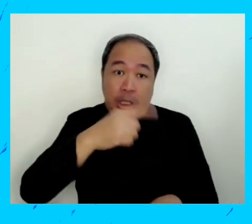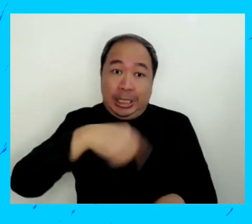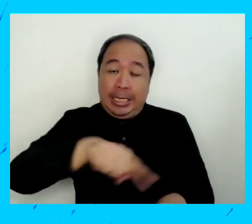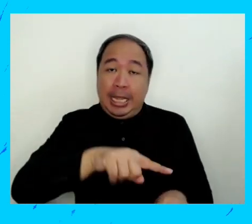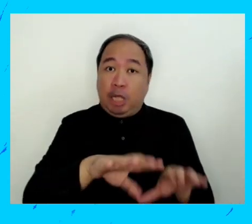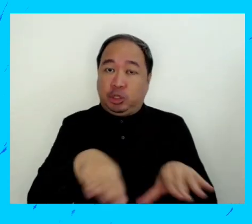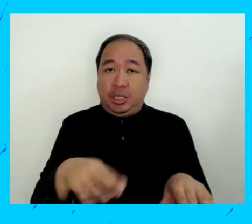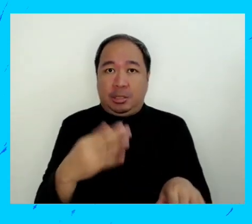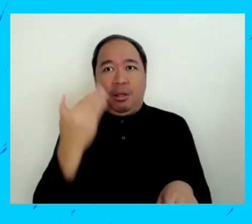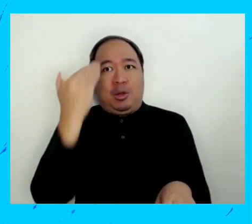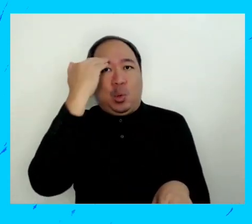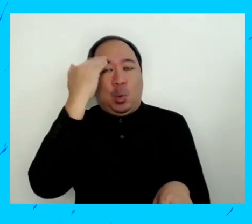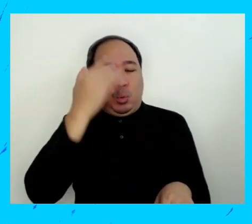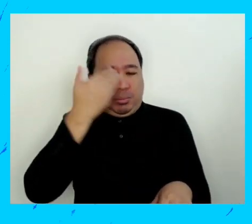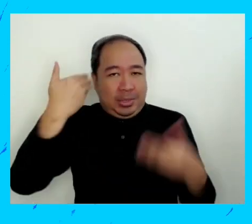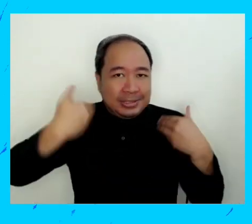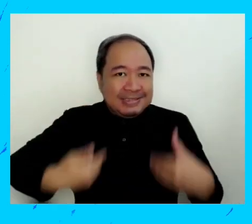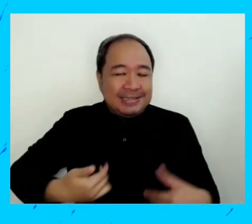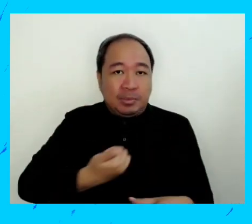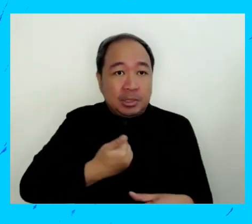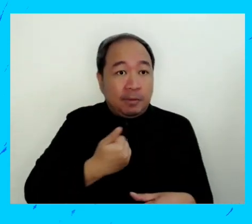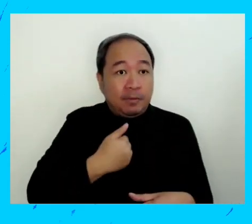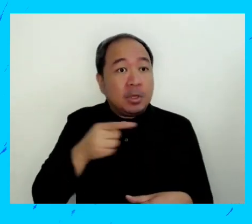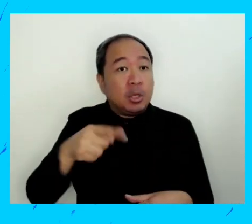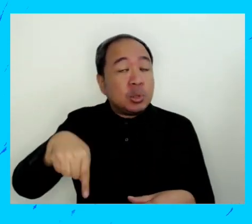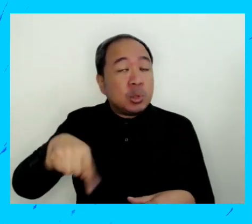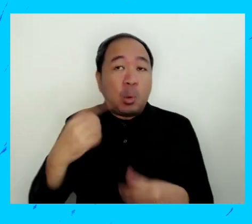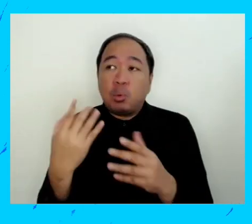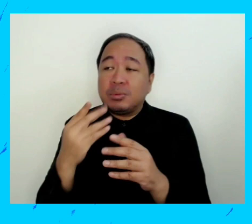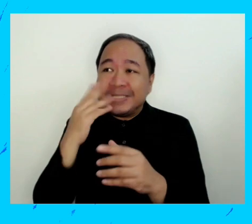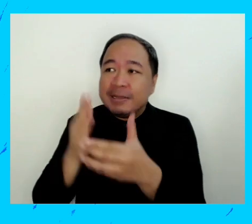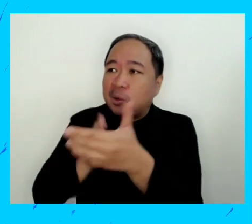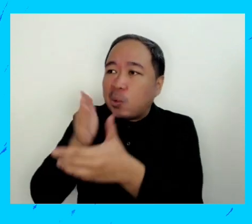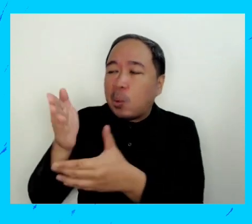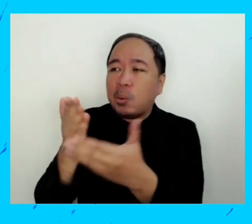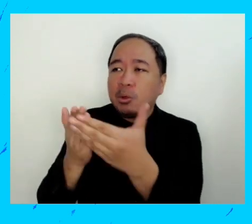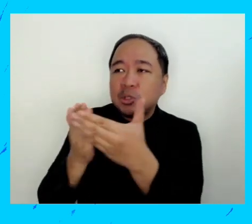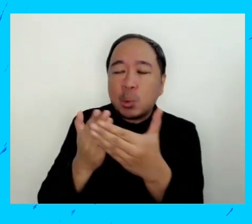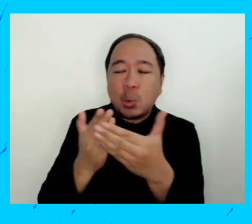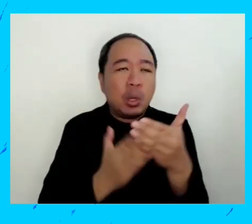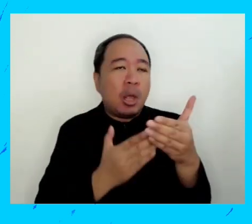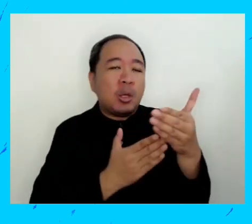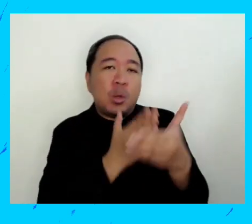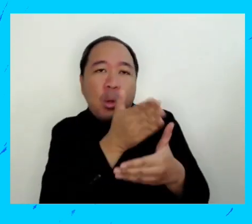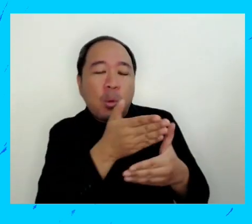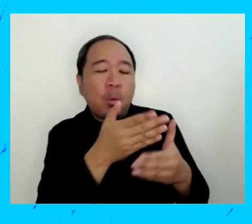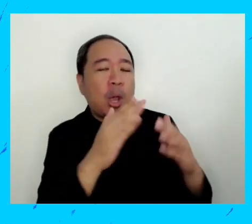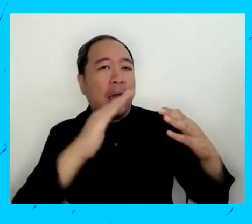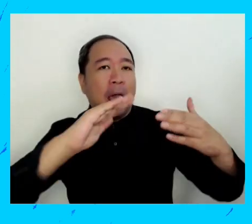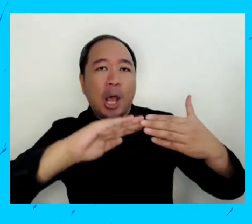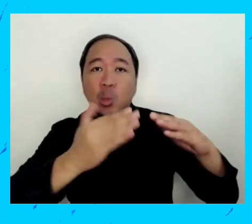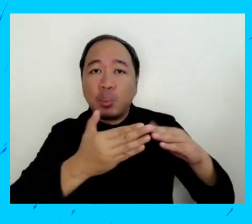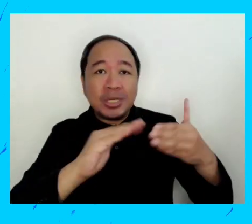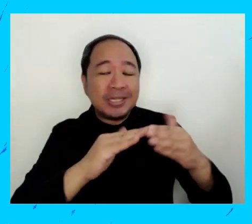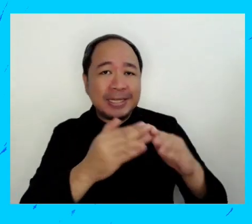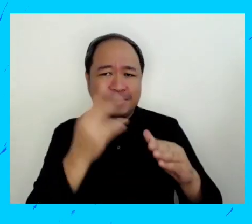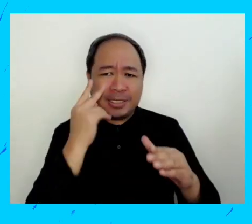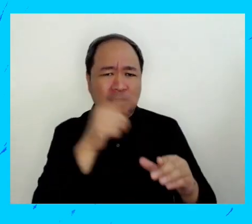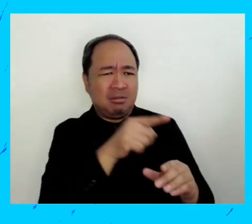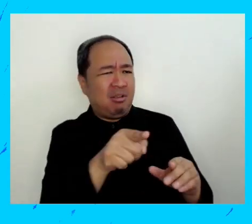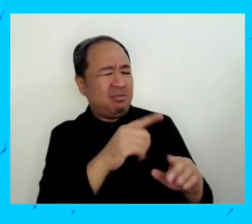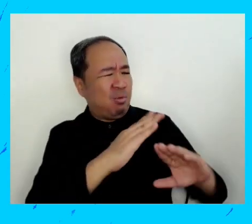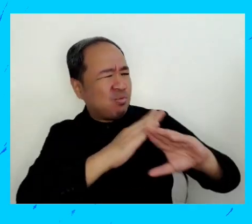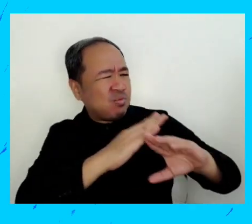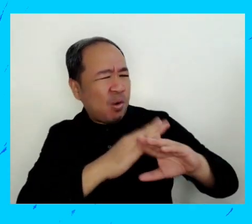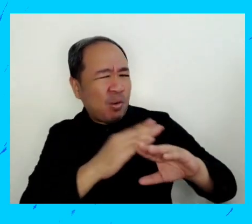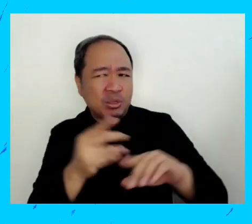sea, si los niños pueden aprender por ellos mismos y pueden tener autonomía cuando salen a las escuelas y a la sociedad,